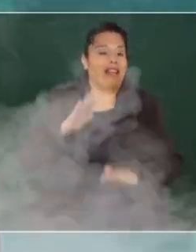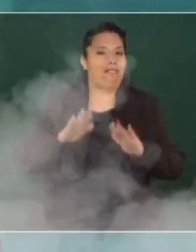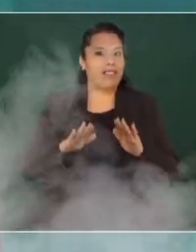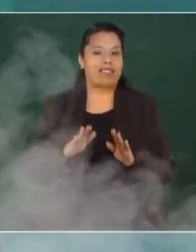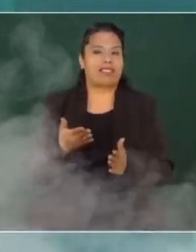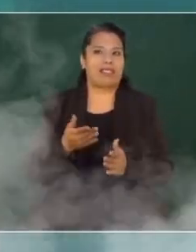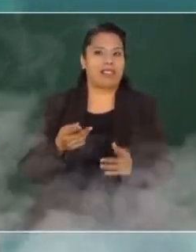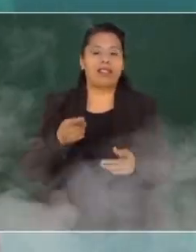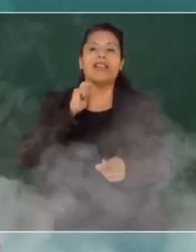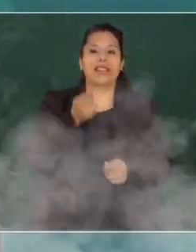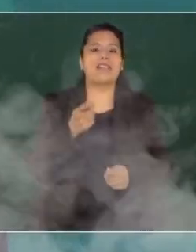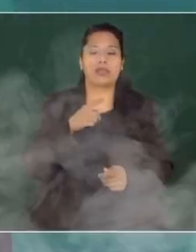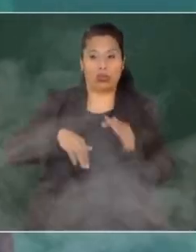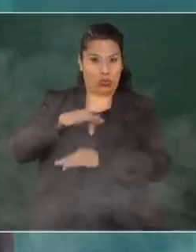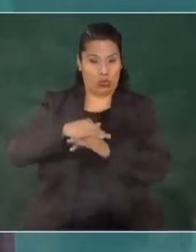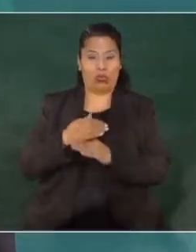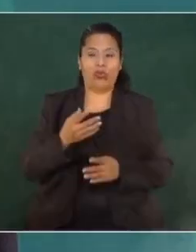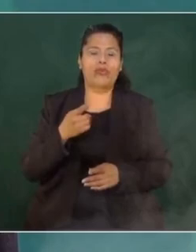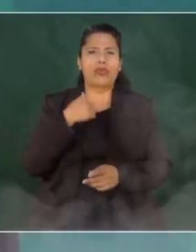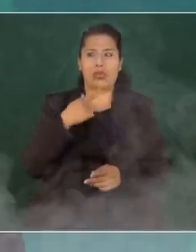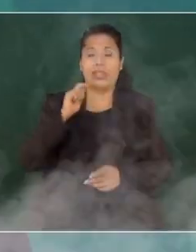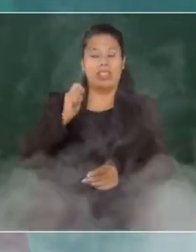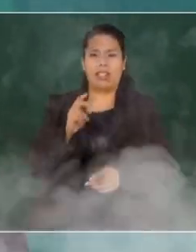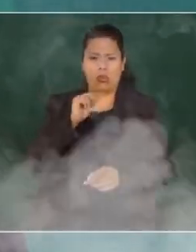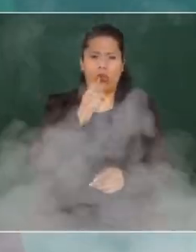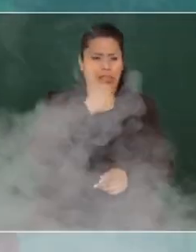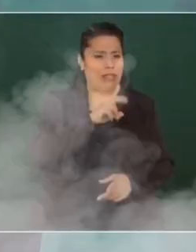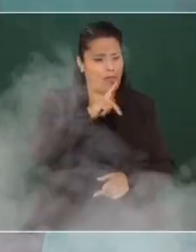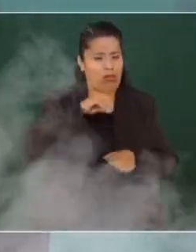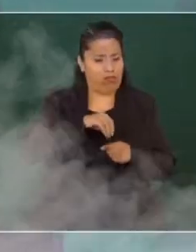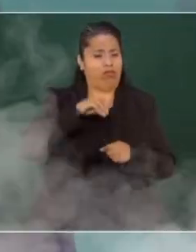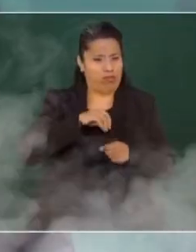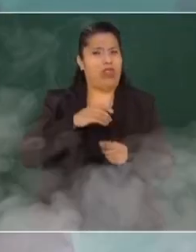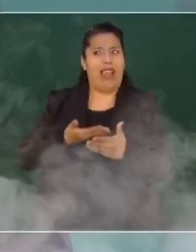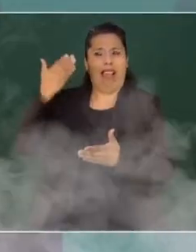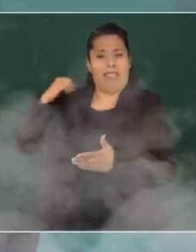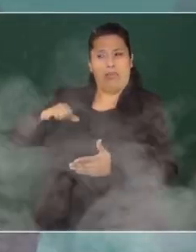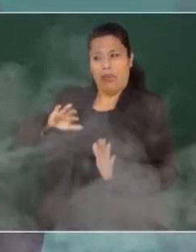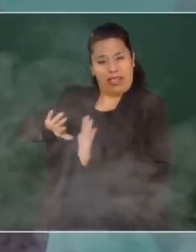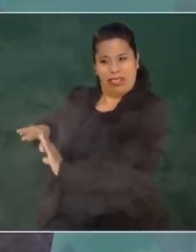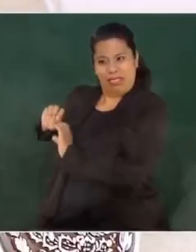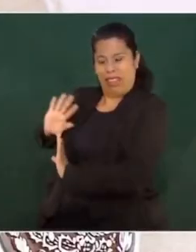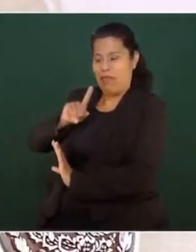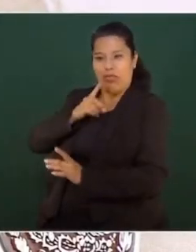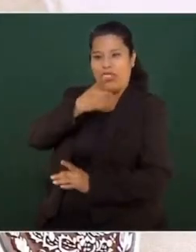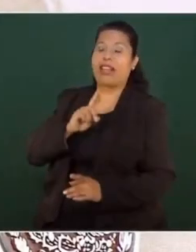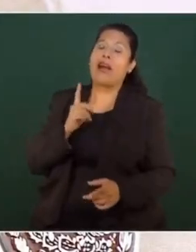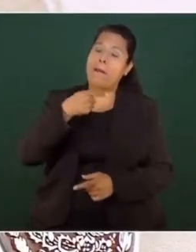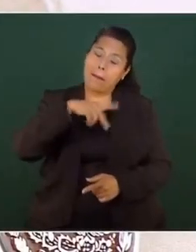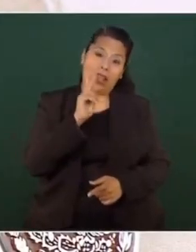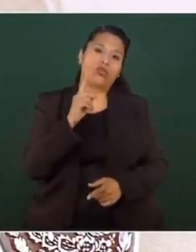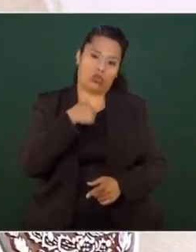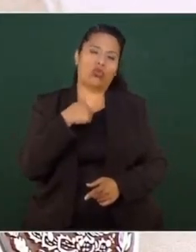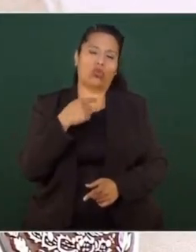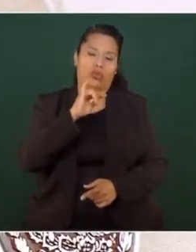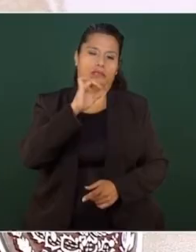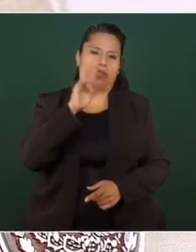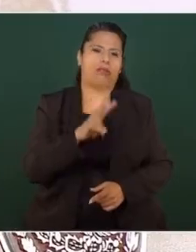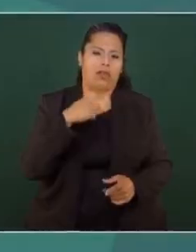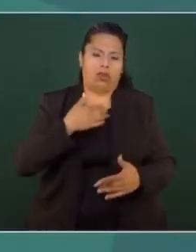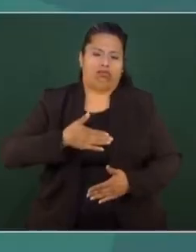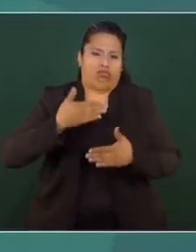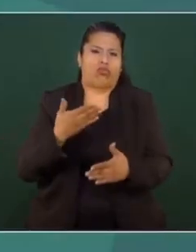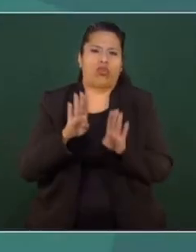nuestros adversarios conservadores que yo hable de estas cosas del pasado, pero tenemos que seguirlos denunciando